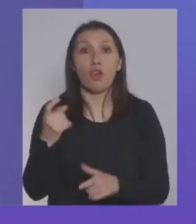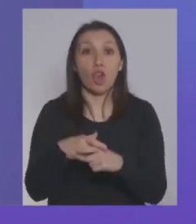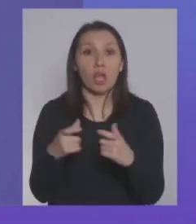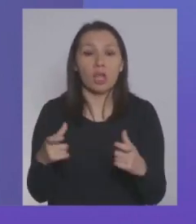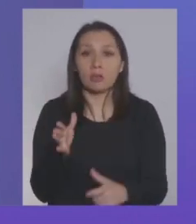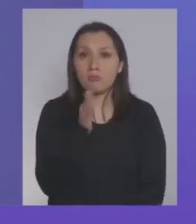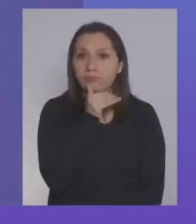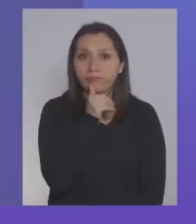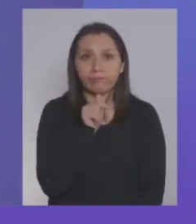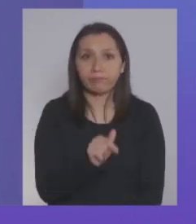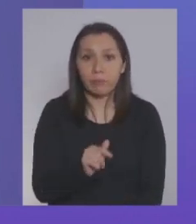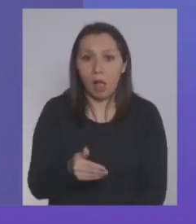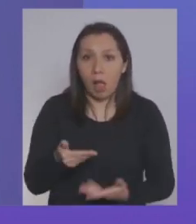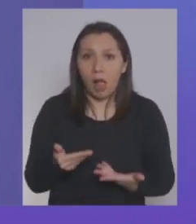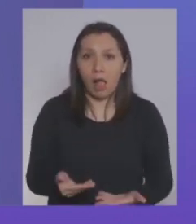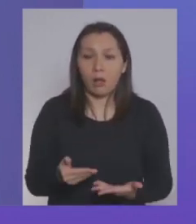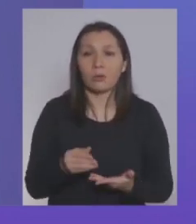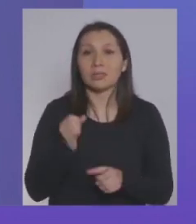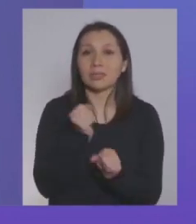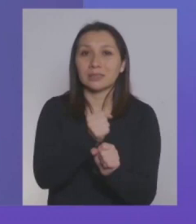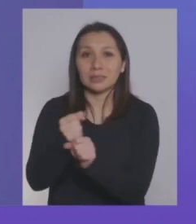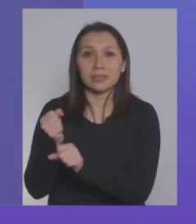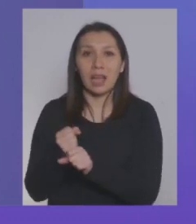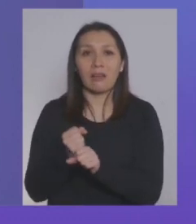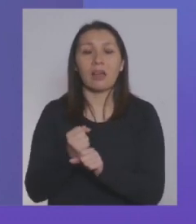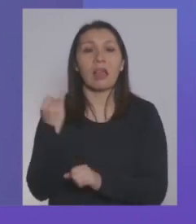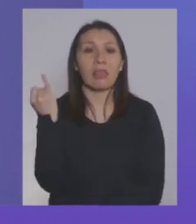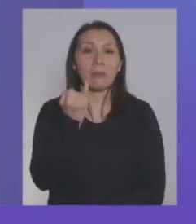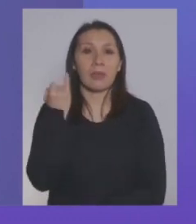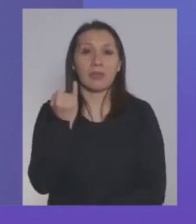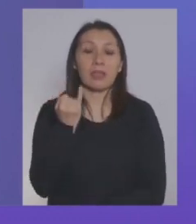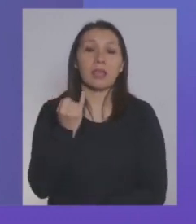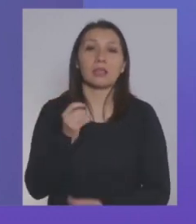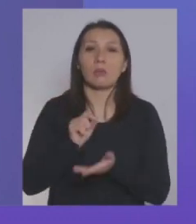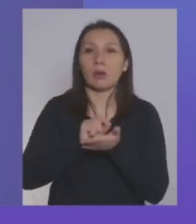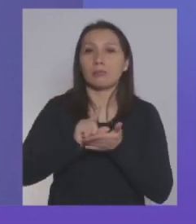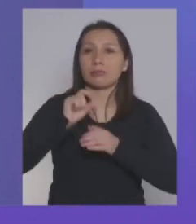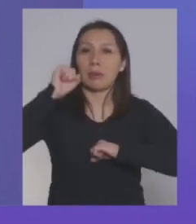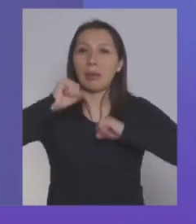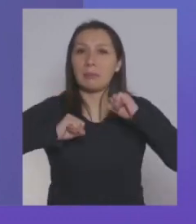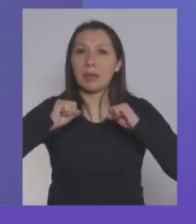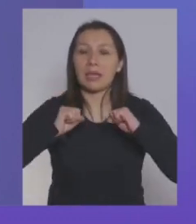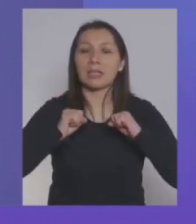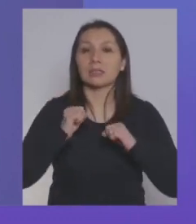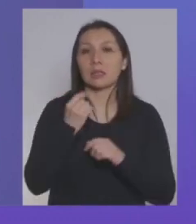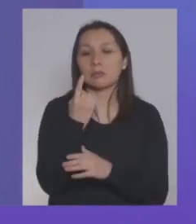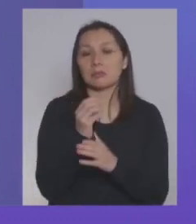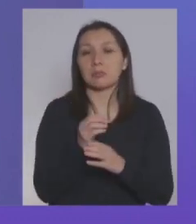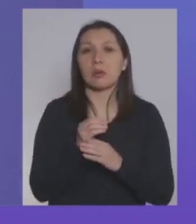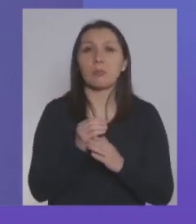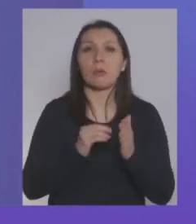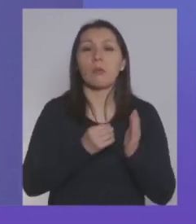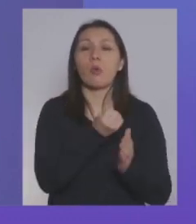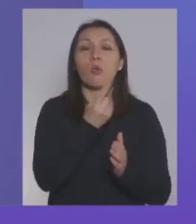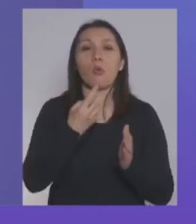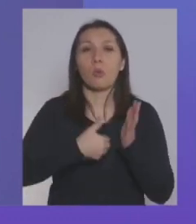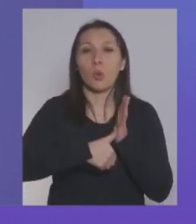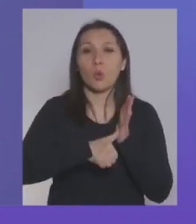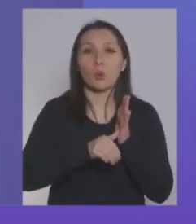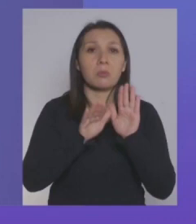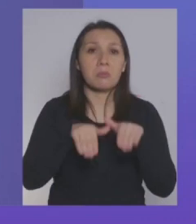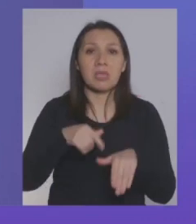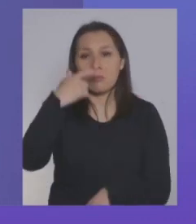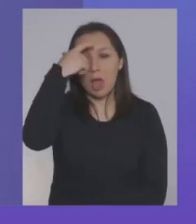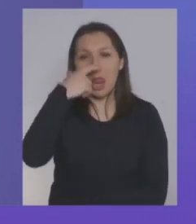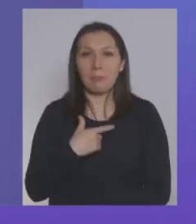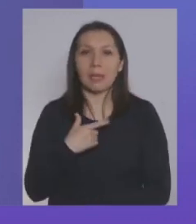honorario y ya no la están emitiendo, porque eran trabajadores por cuenta propia, es decir, empresarios, empresas unipersonales, en que el root de la empresa es el mismo